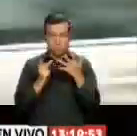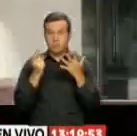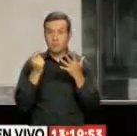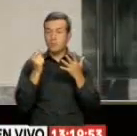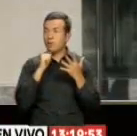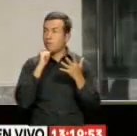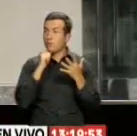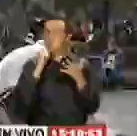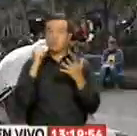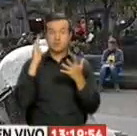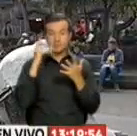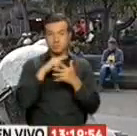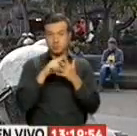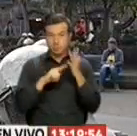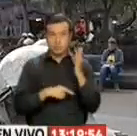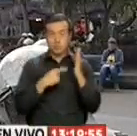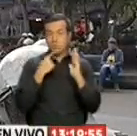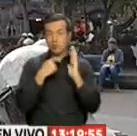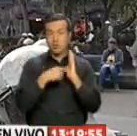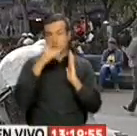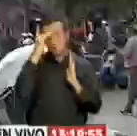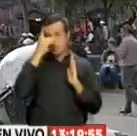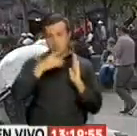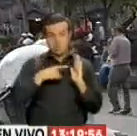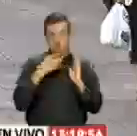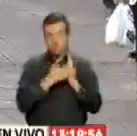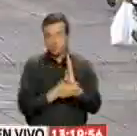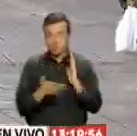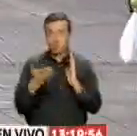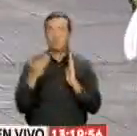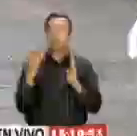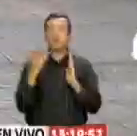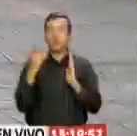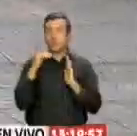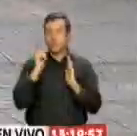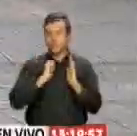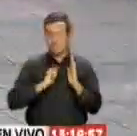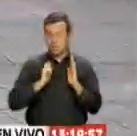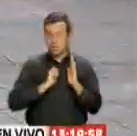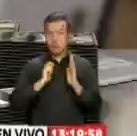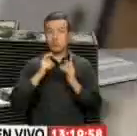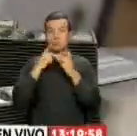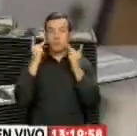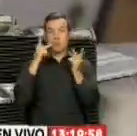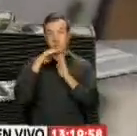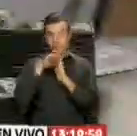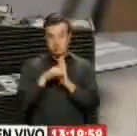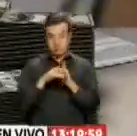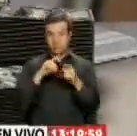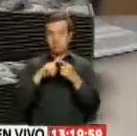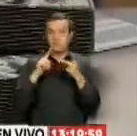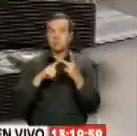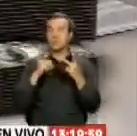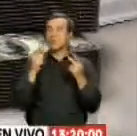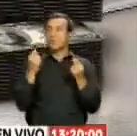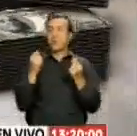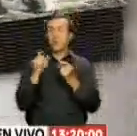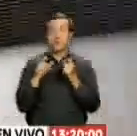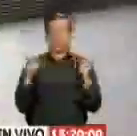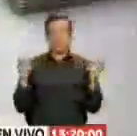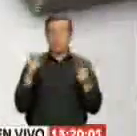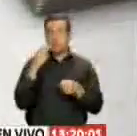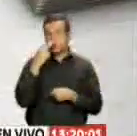el déficit fiscal Entre las medidas se plantea Reducir la masa salarial del sector público Optimizar subsidios a los